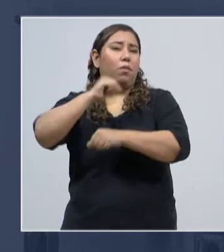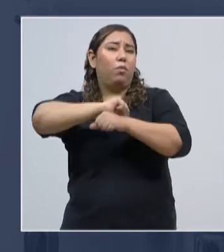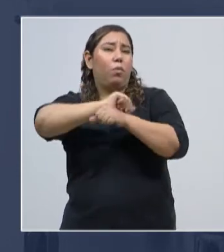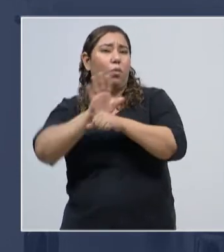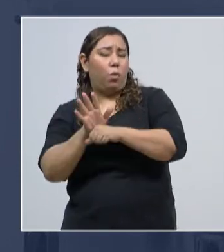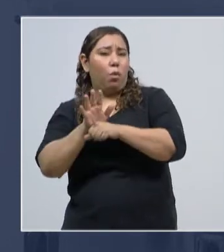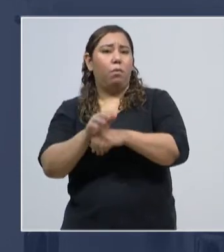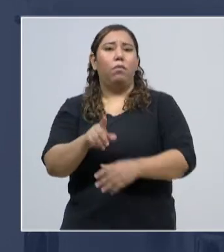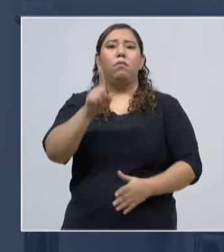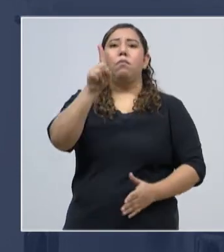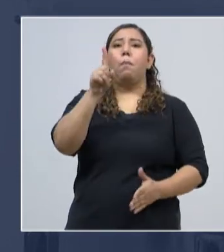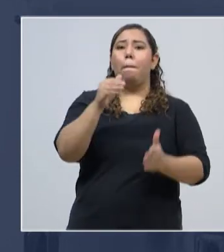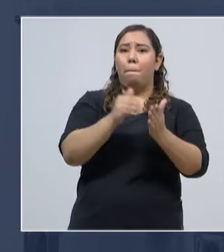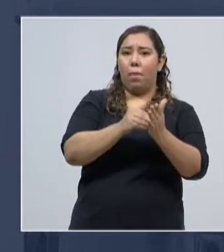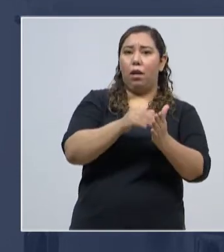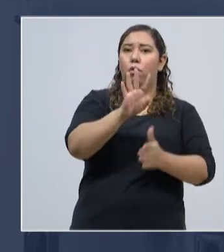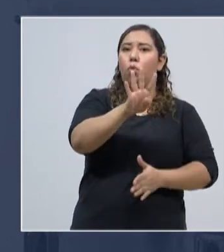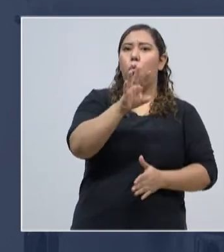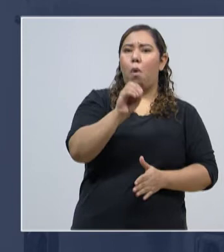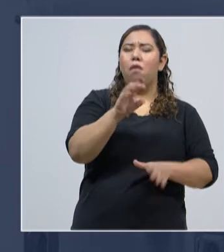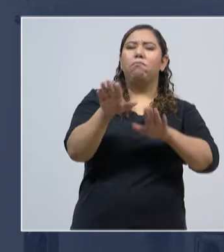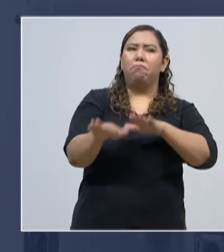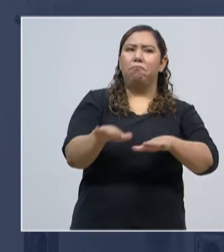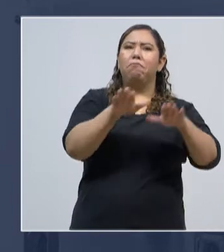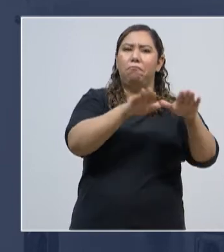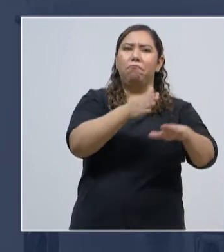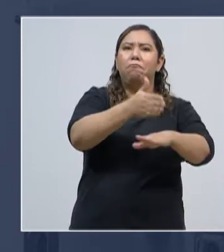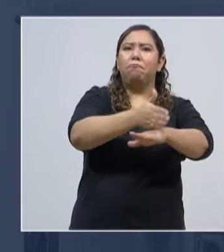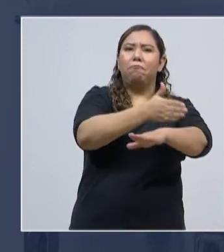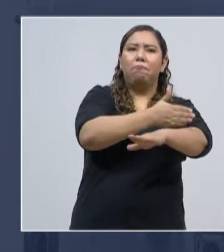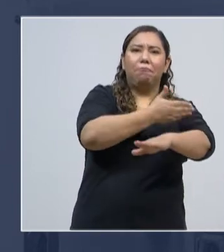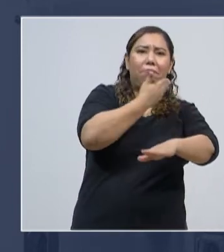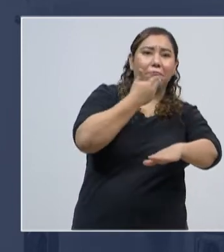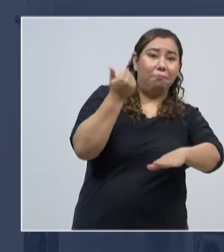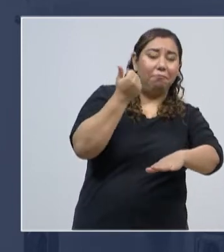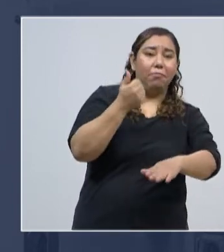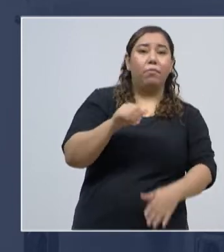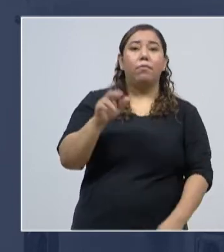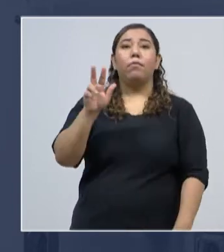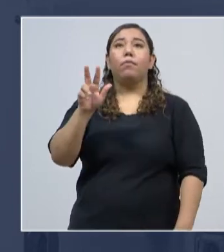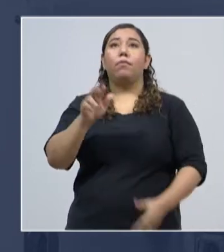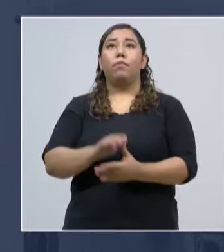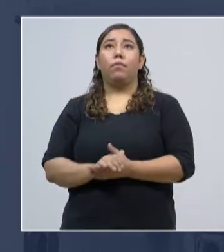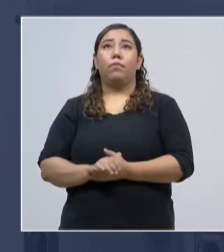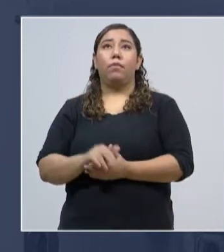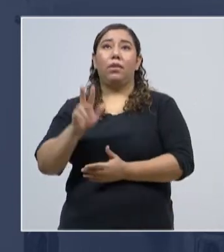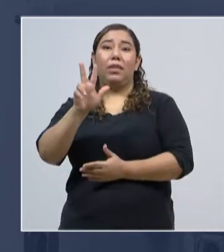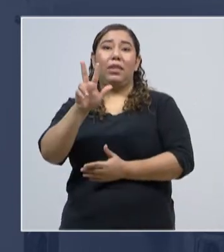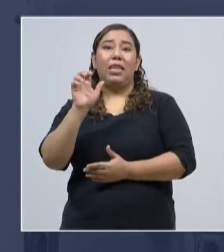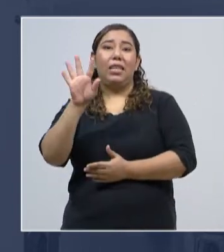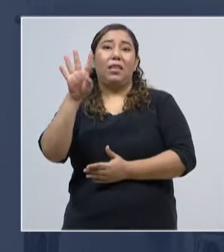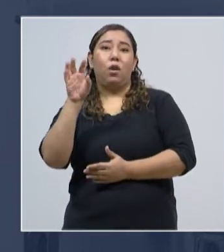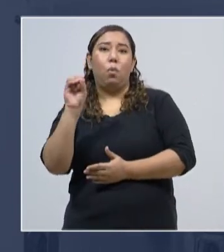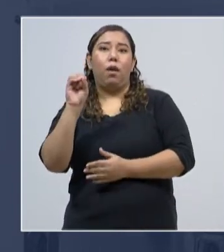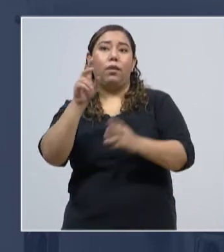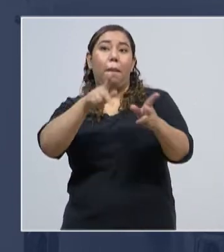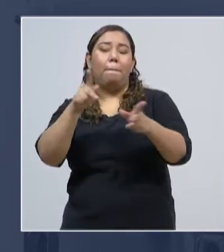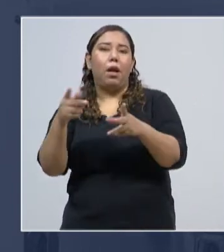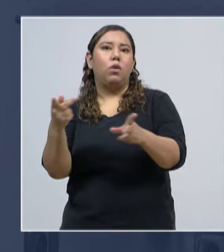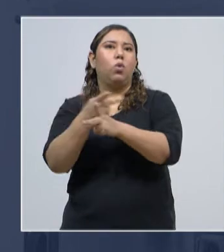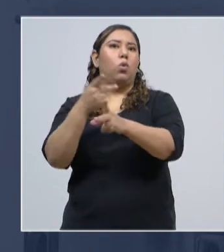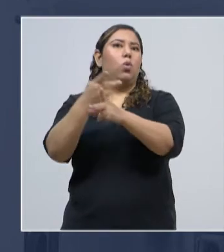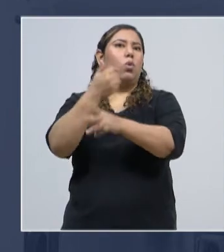1,040 se encuentran estables. Pero, cuidado, 340 personas en condición grave de salud y